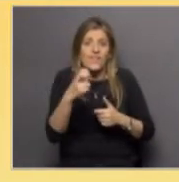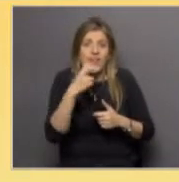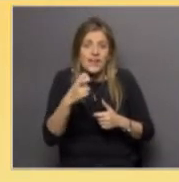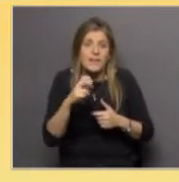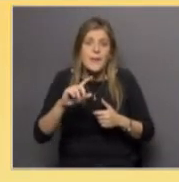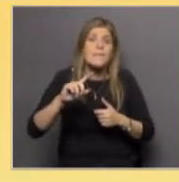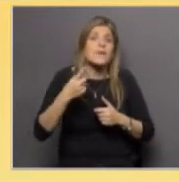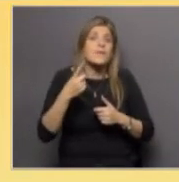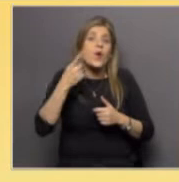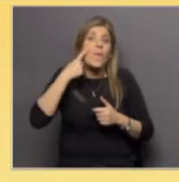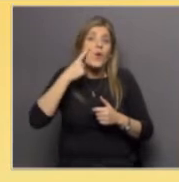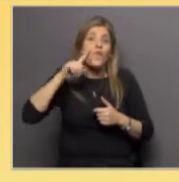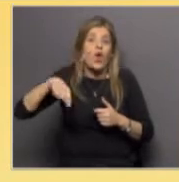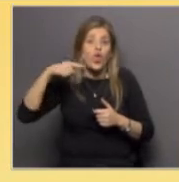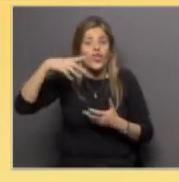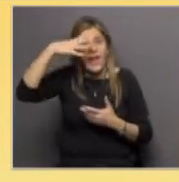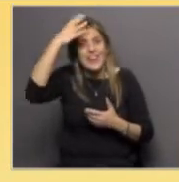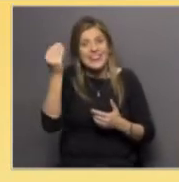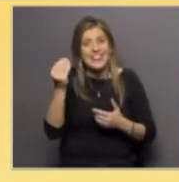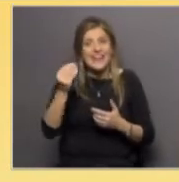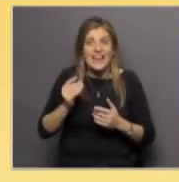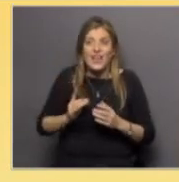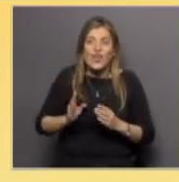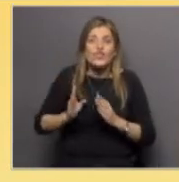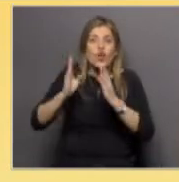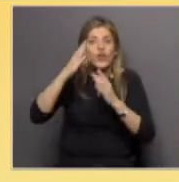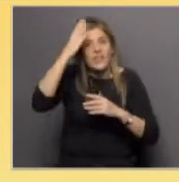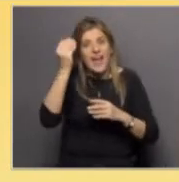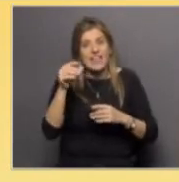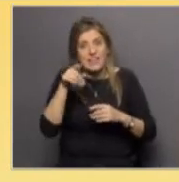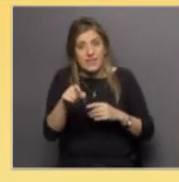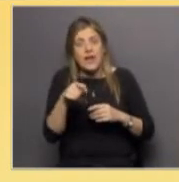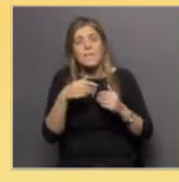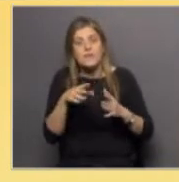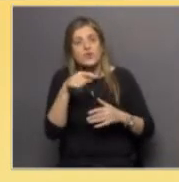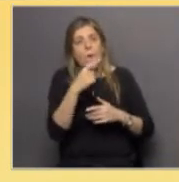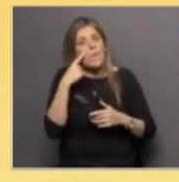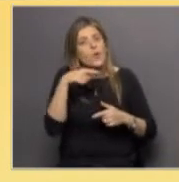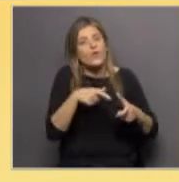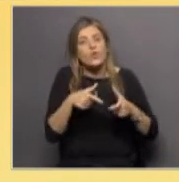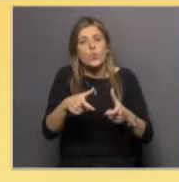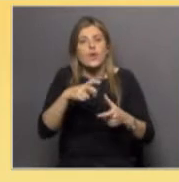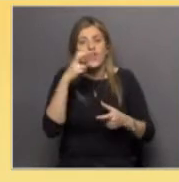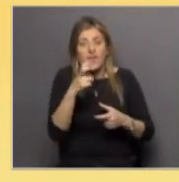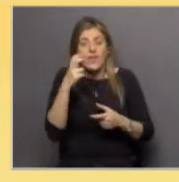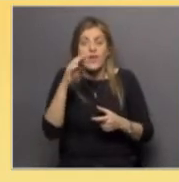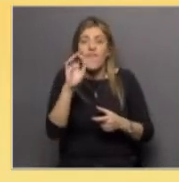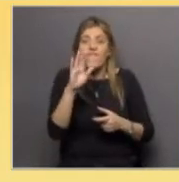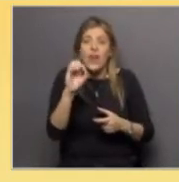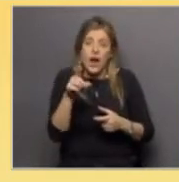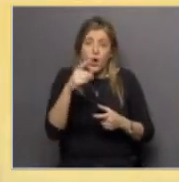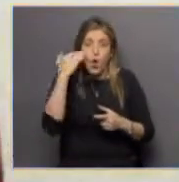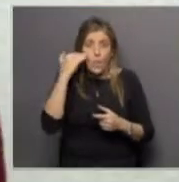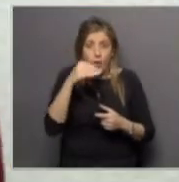telecomunicaciones de Antel también vamos a ver ahora en el próximo tramo a Ignacio Franco que es docente del INFIA